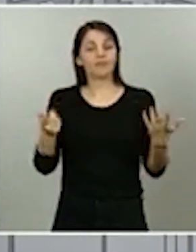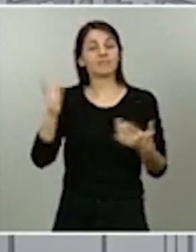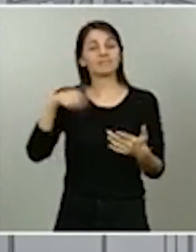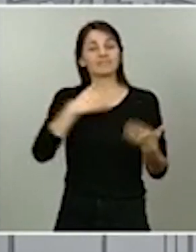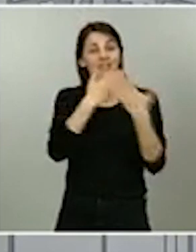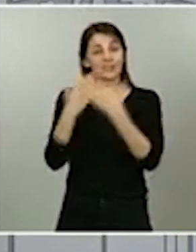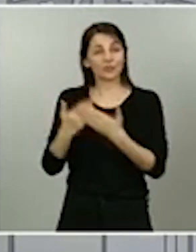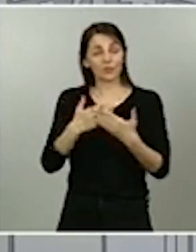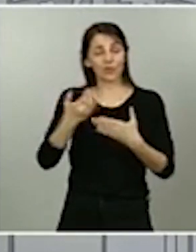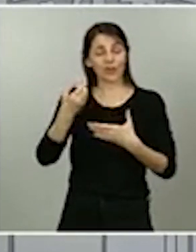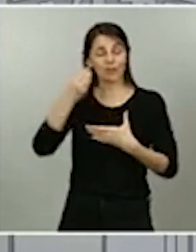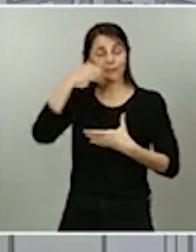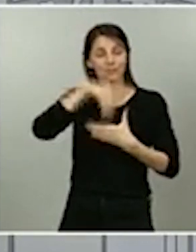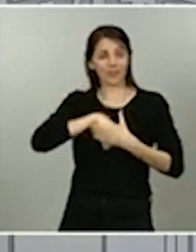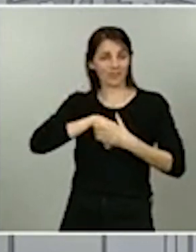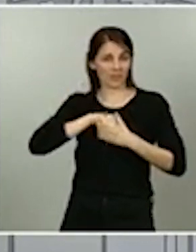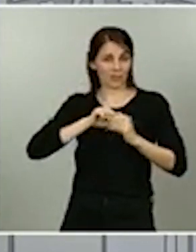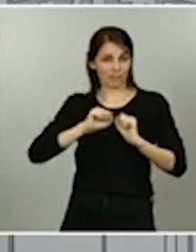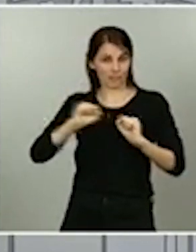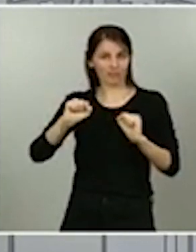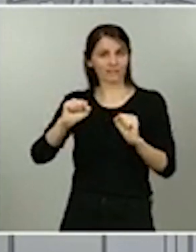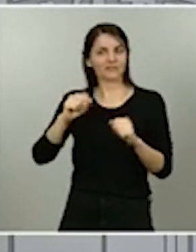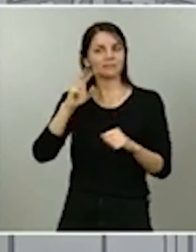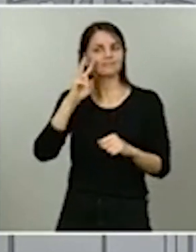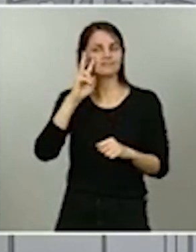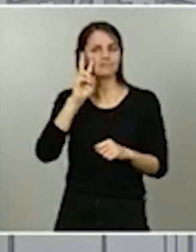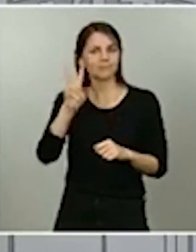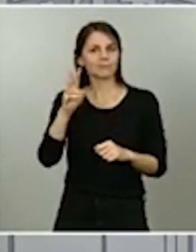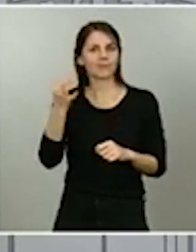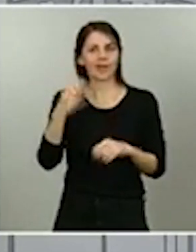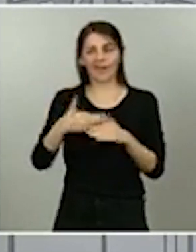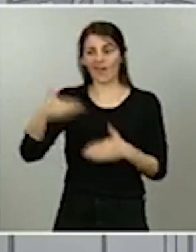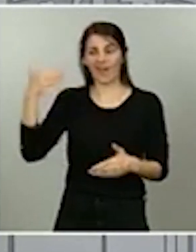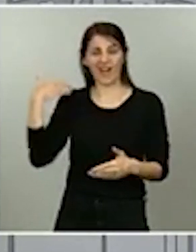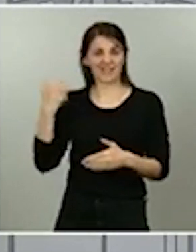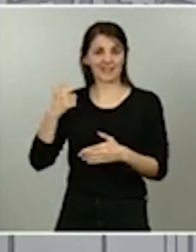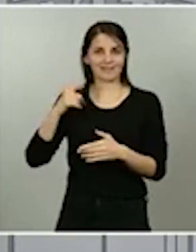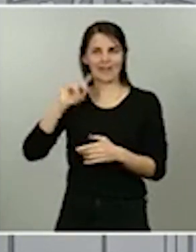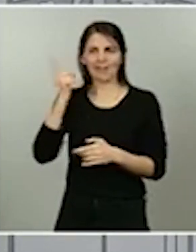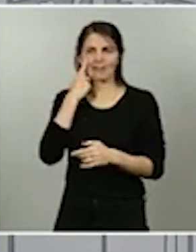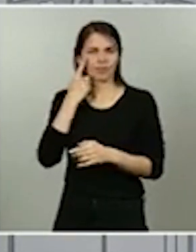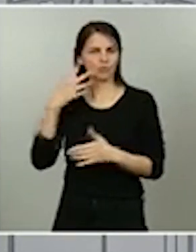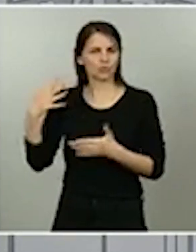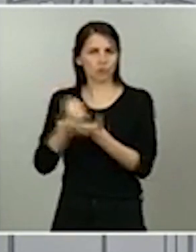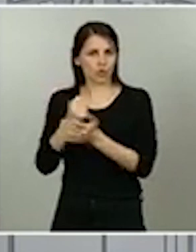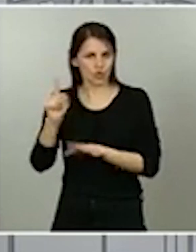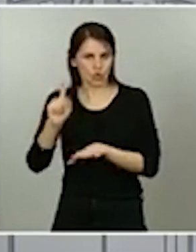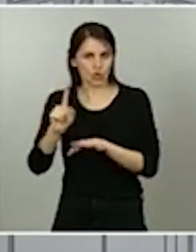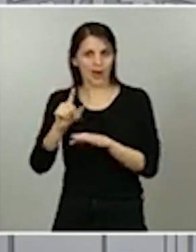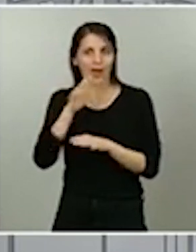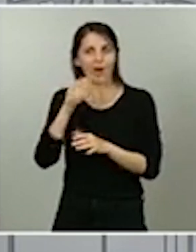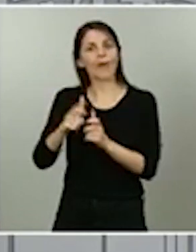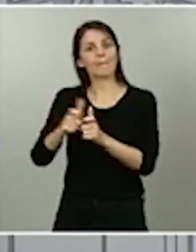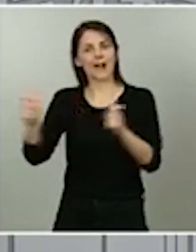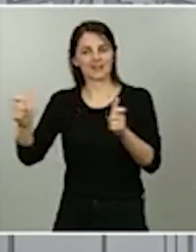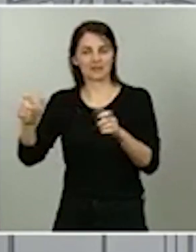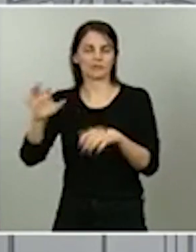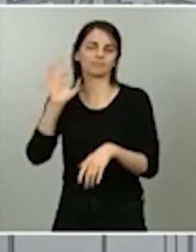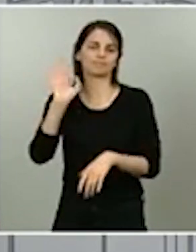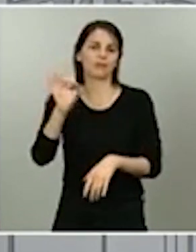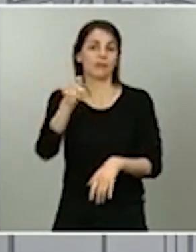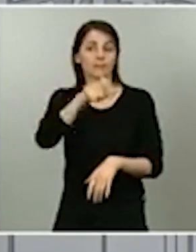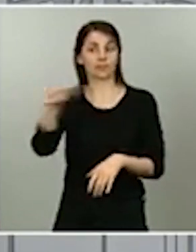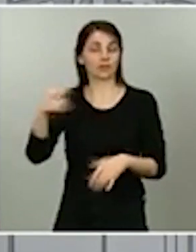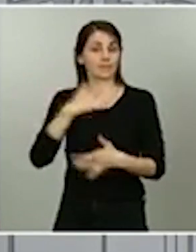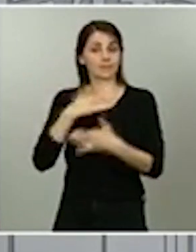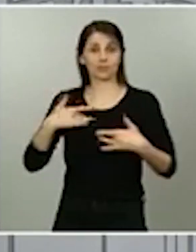La falta de detección de muchos de los casos que teníamos. Es verdad que no vamos a detectar el 100%. Los asintomáticos, los que tienen síntomas tan